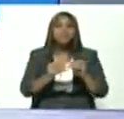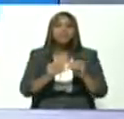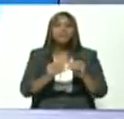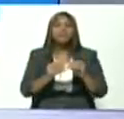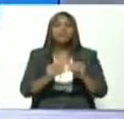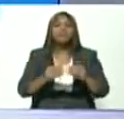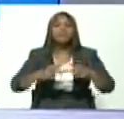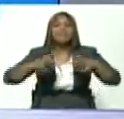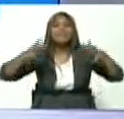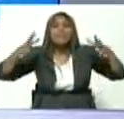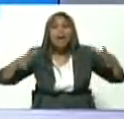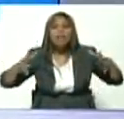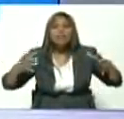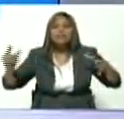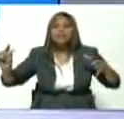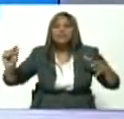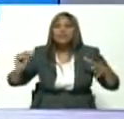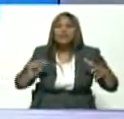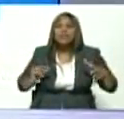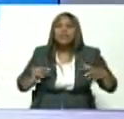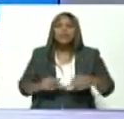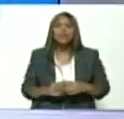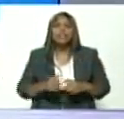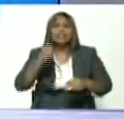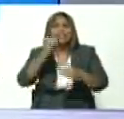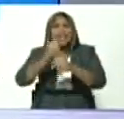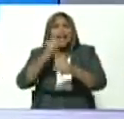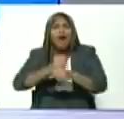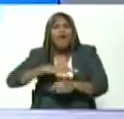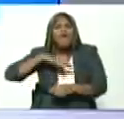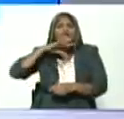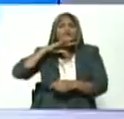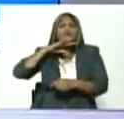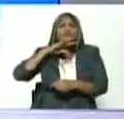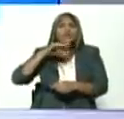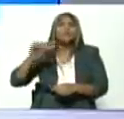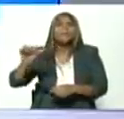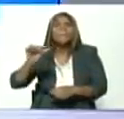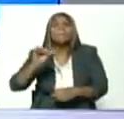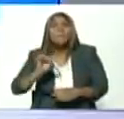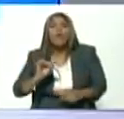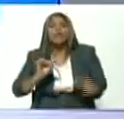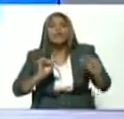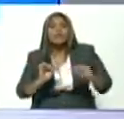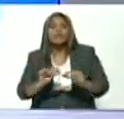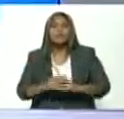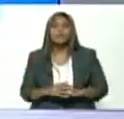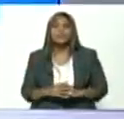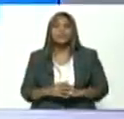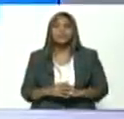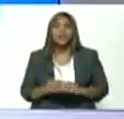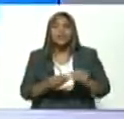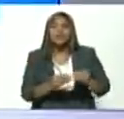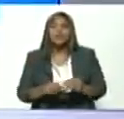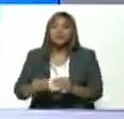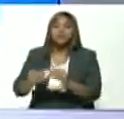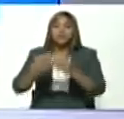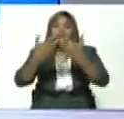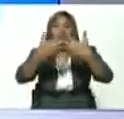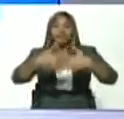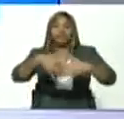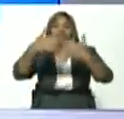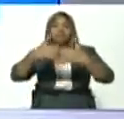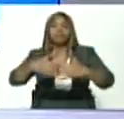con nada mucho con poco está recuperando el aparato industrial que le